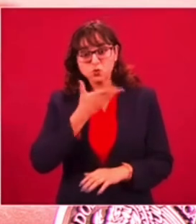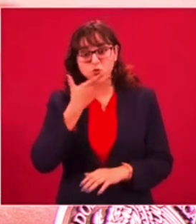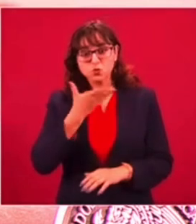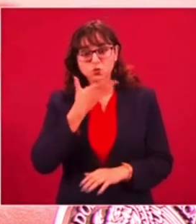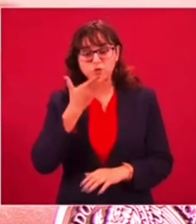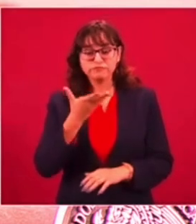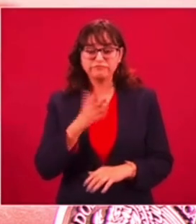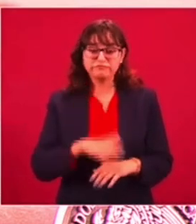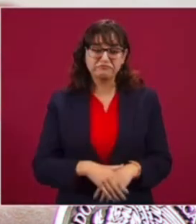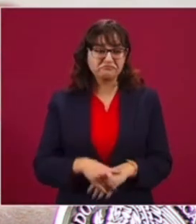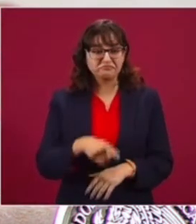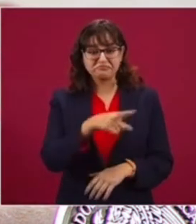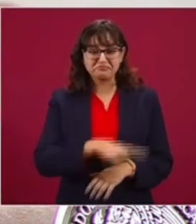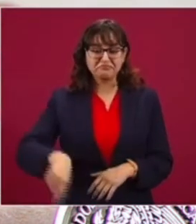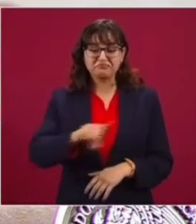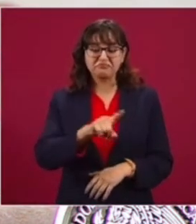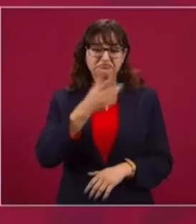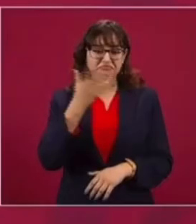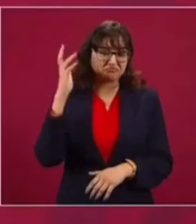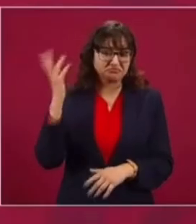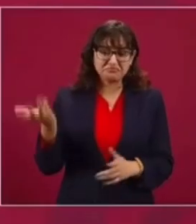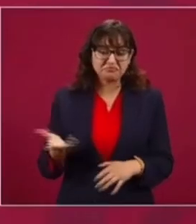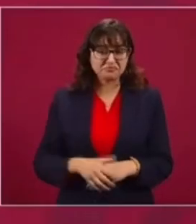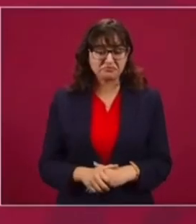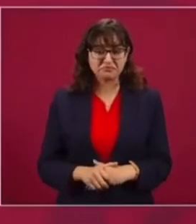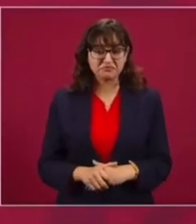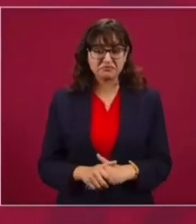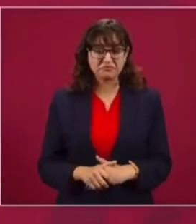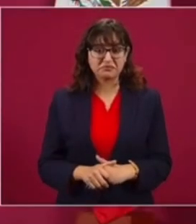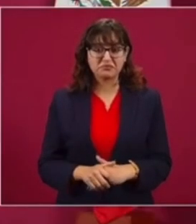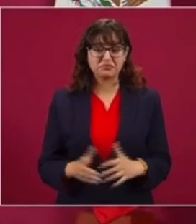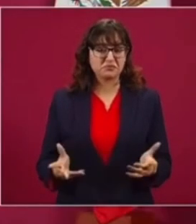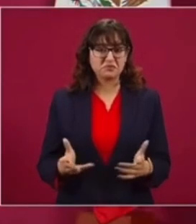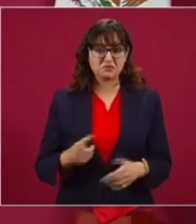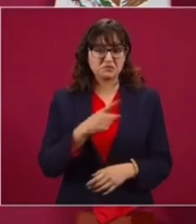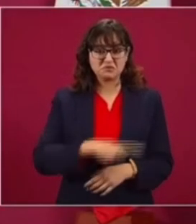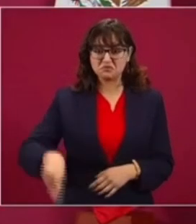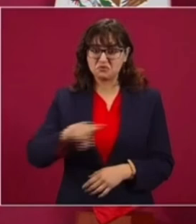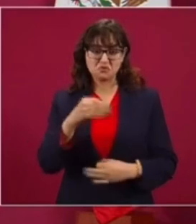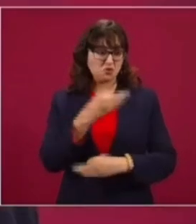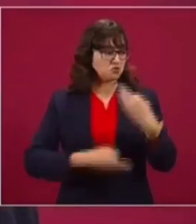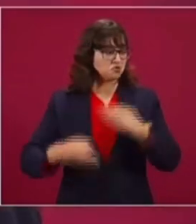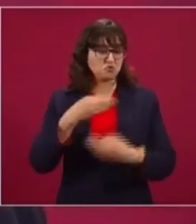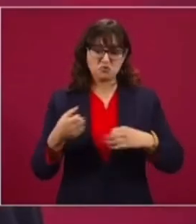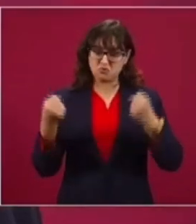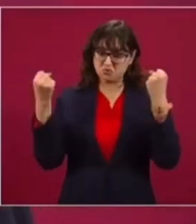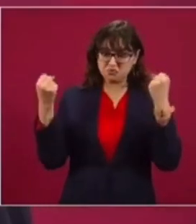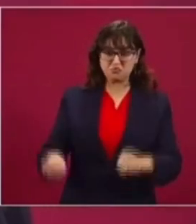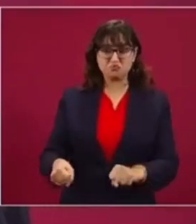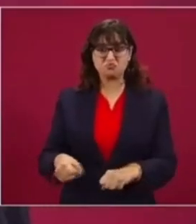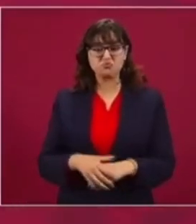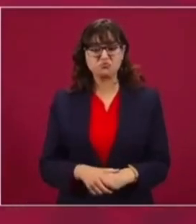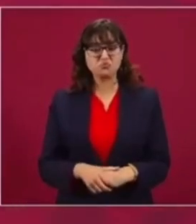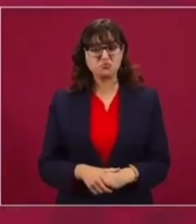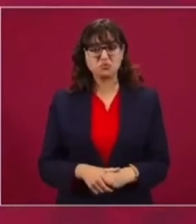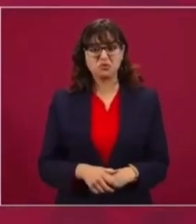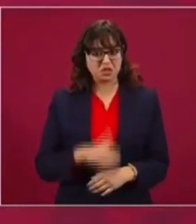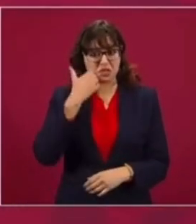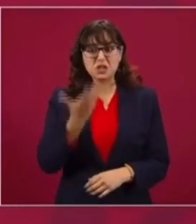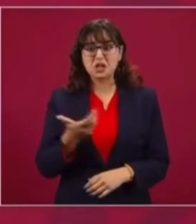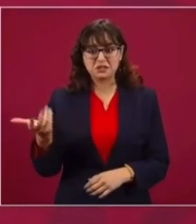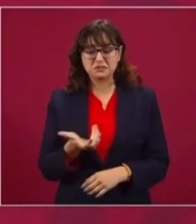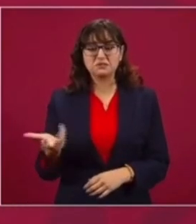fachos, fachos, todos lo quieren resolver, con la mano dura.